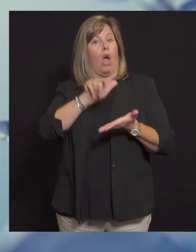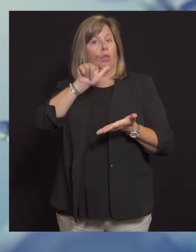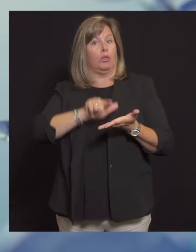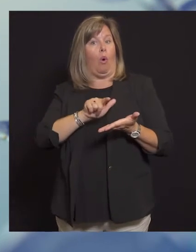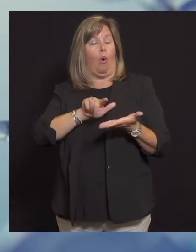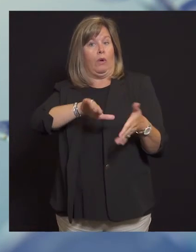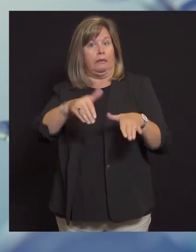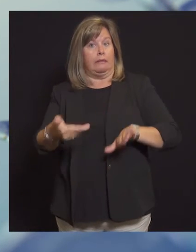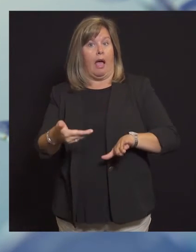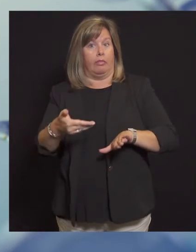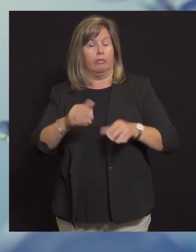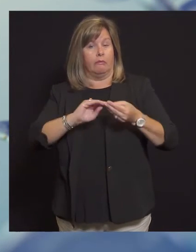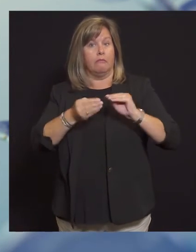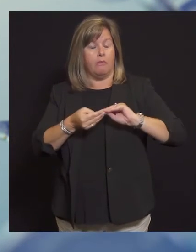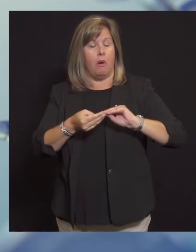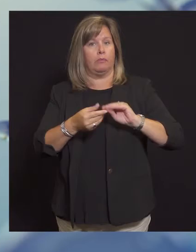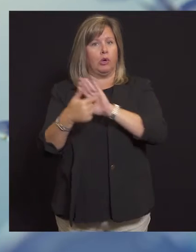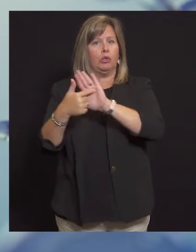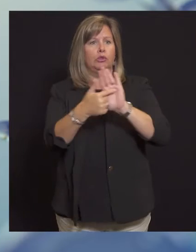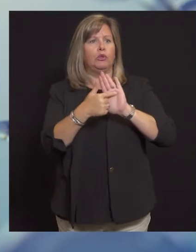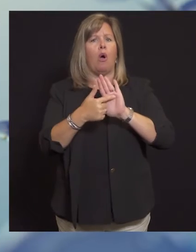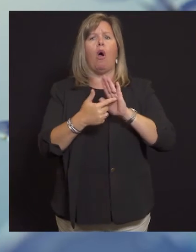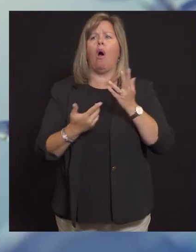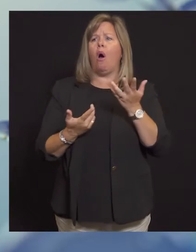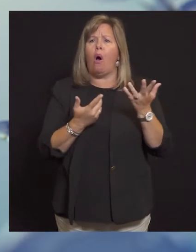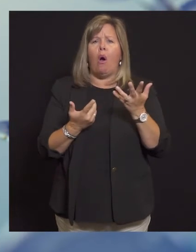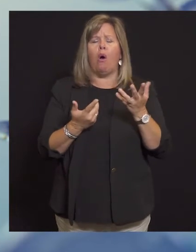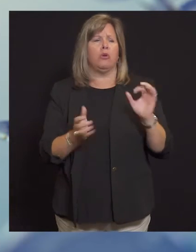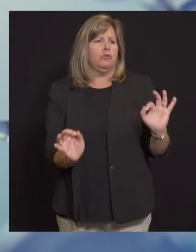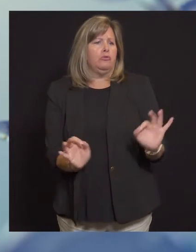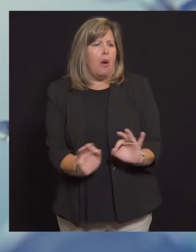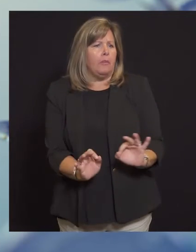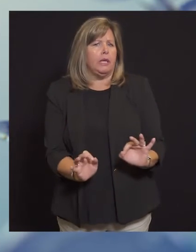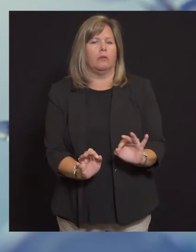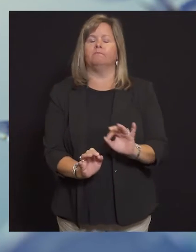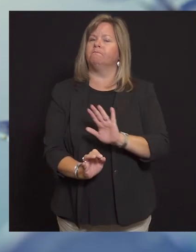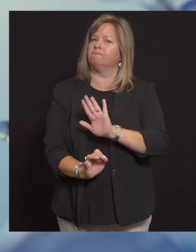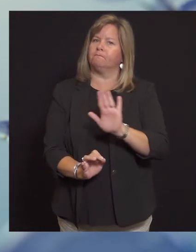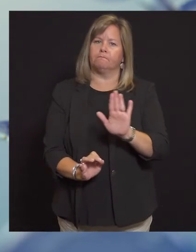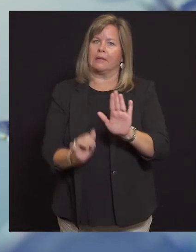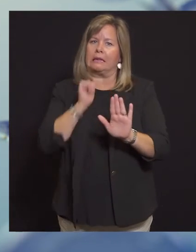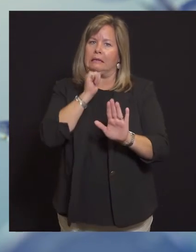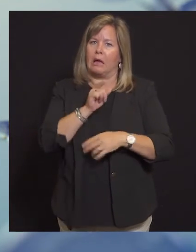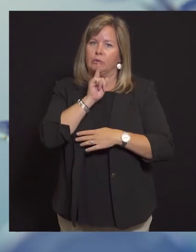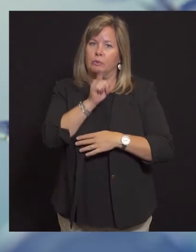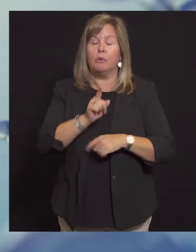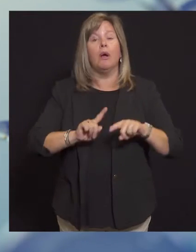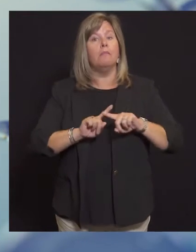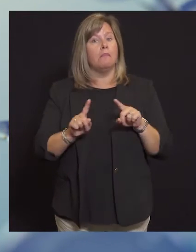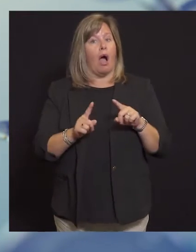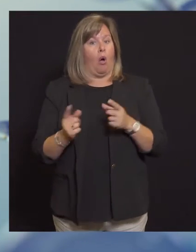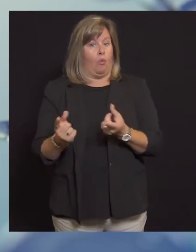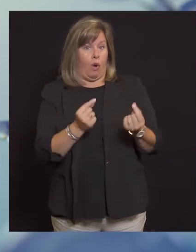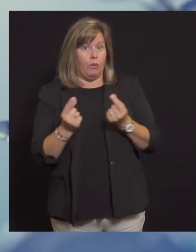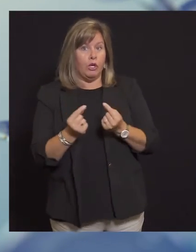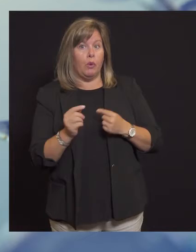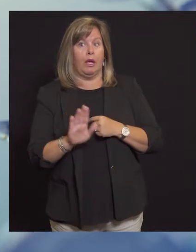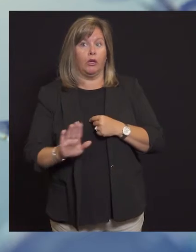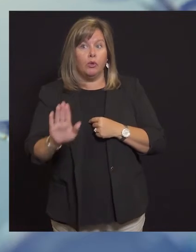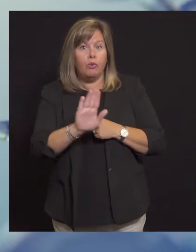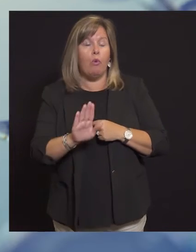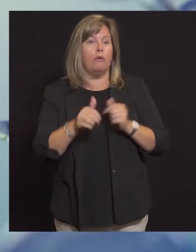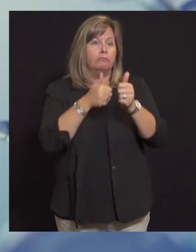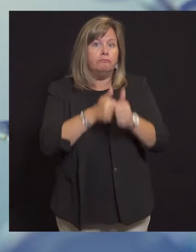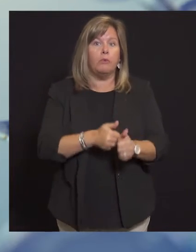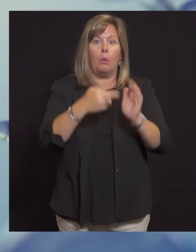agradecidos de que no hayamos visto muchas muertes nuevas en la última semana. Unas personas están señalando